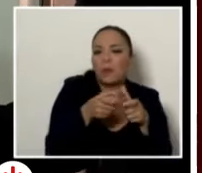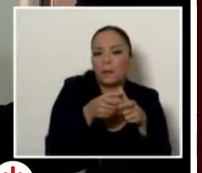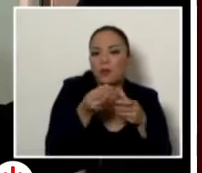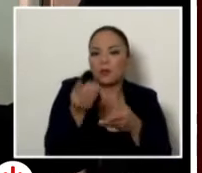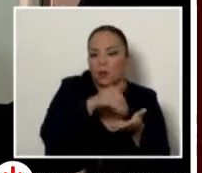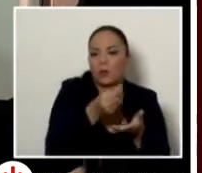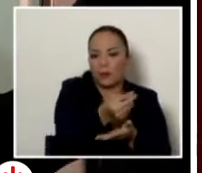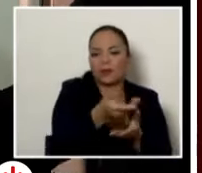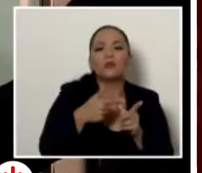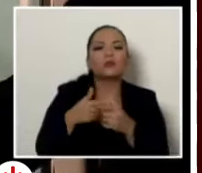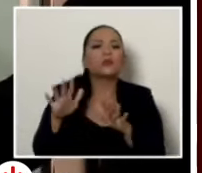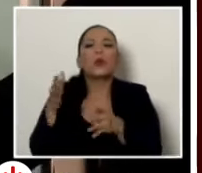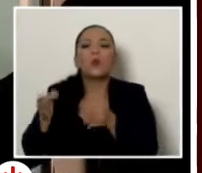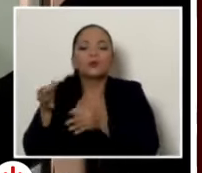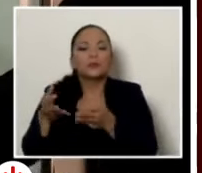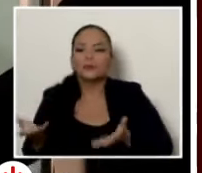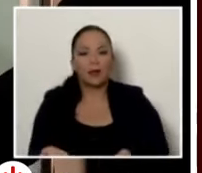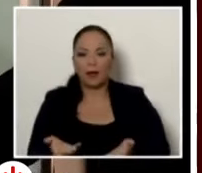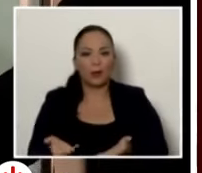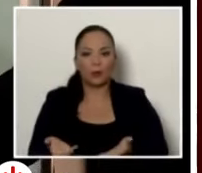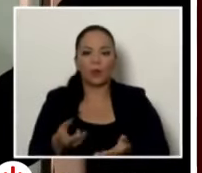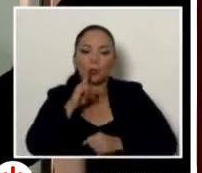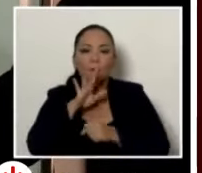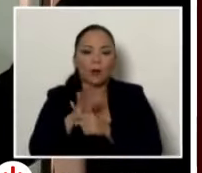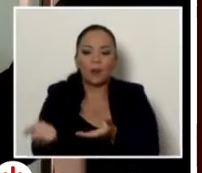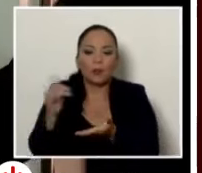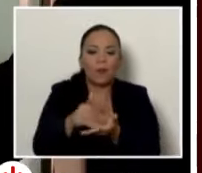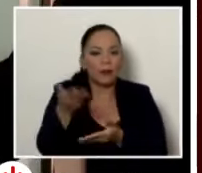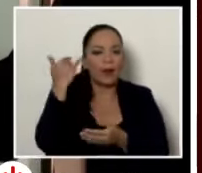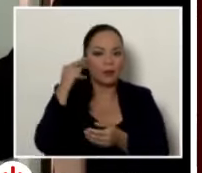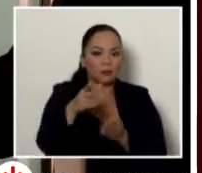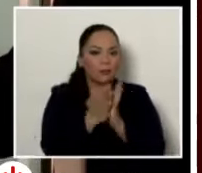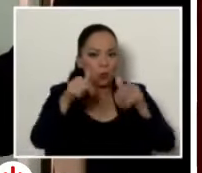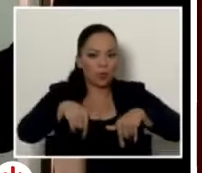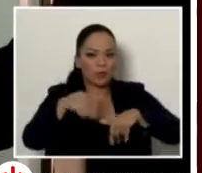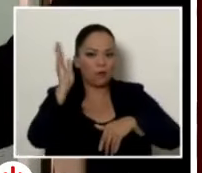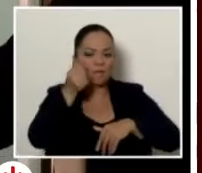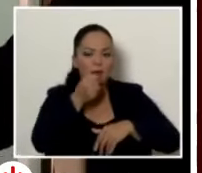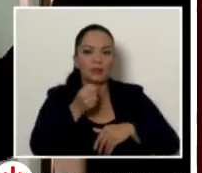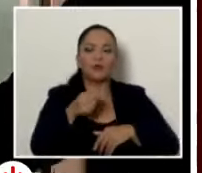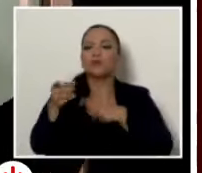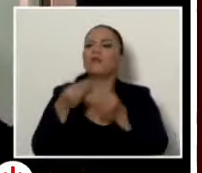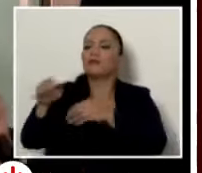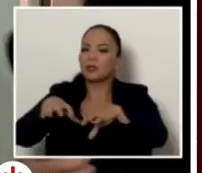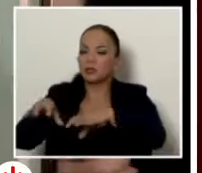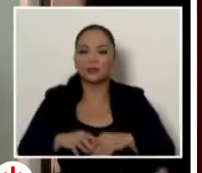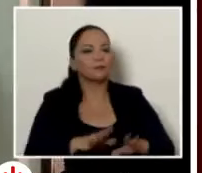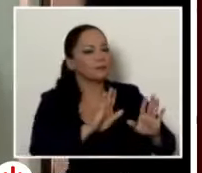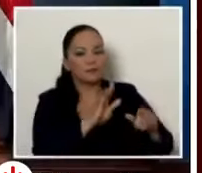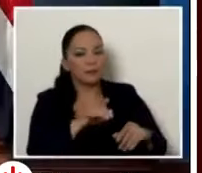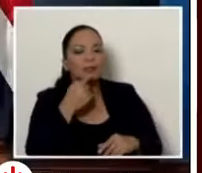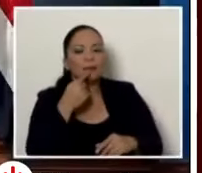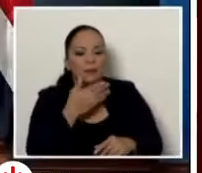¿cómo le justificaron a usted que no se cumpliera con la solicitud que usted hizo aquí en una conferencia de prensa y qué acciones va a tomar ante esta situación? me lo han justificado porque eso no